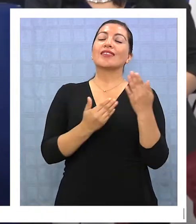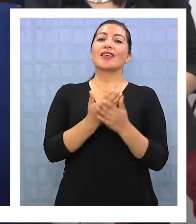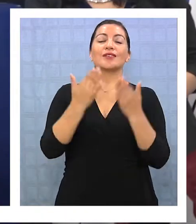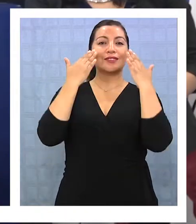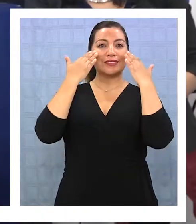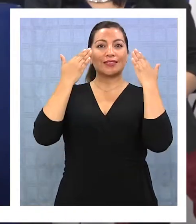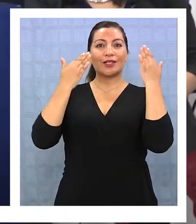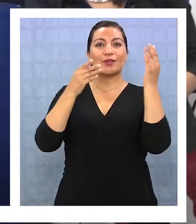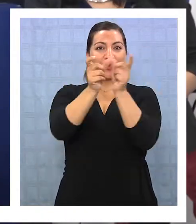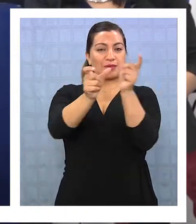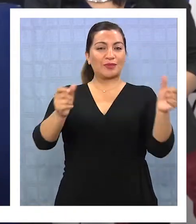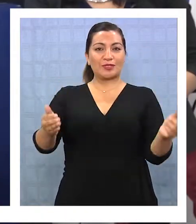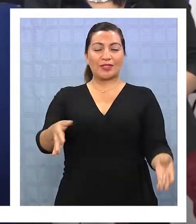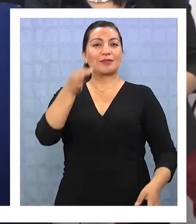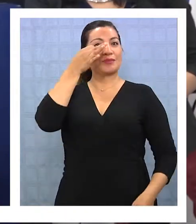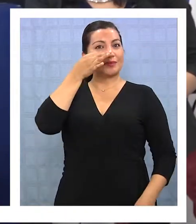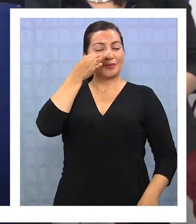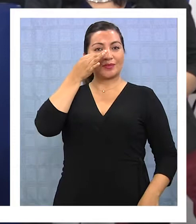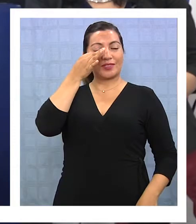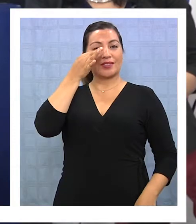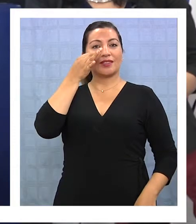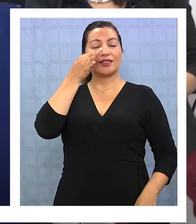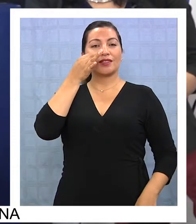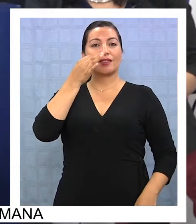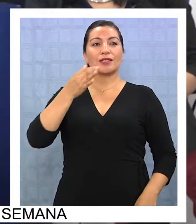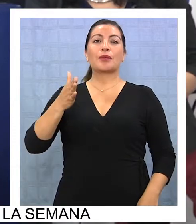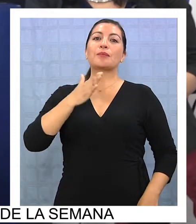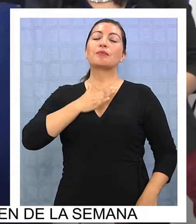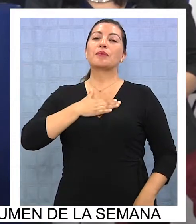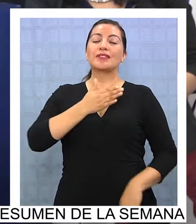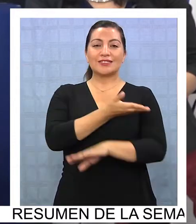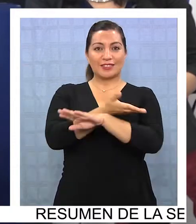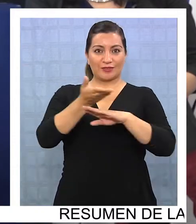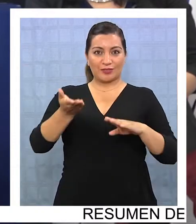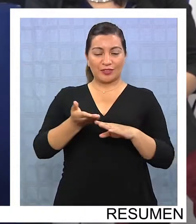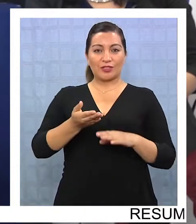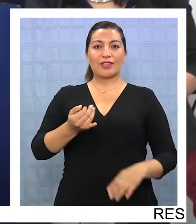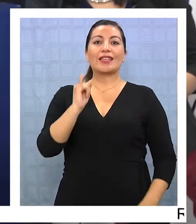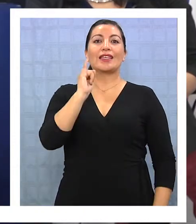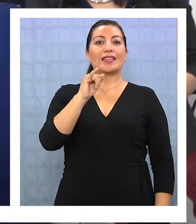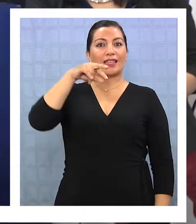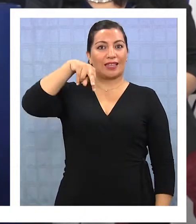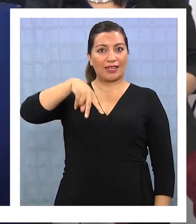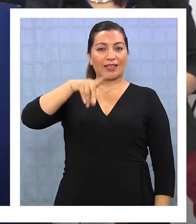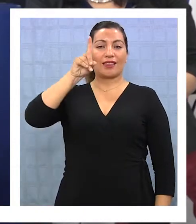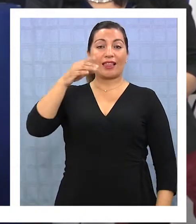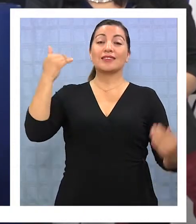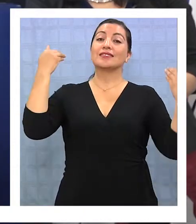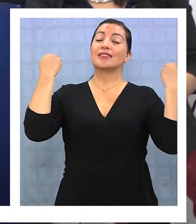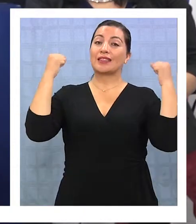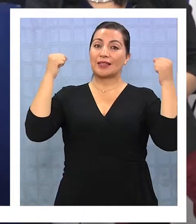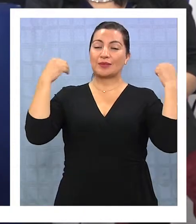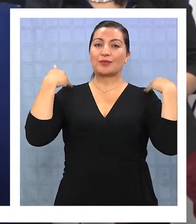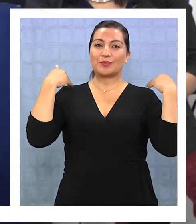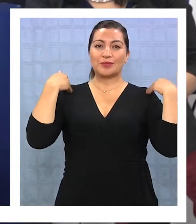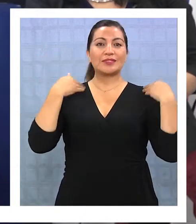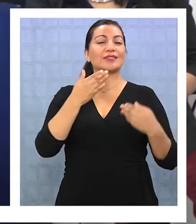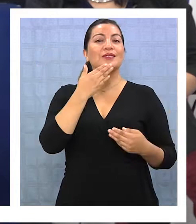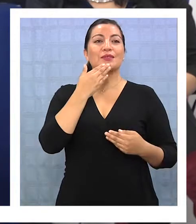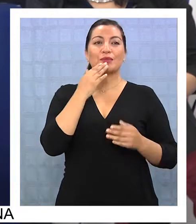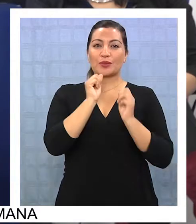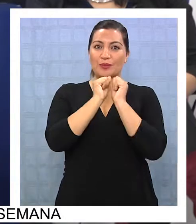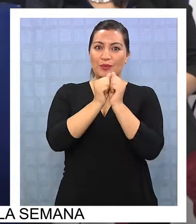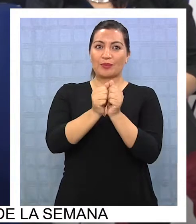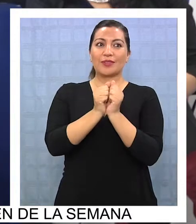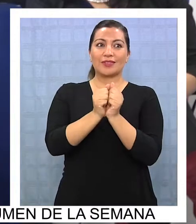días. Un saludo también a todos los televidentes de parte de nuestro servicio, ¿cierto? El Instituto Nacional de Deportes, en compañía